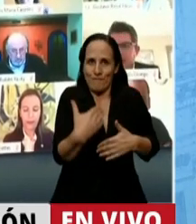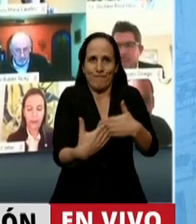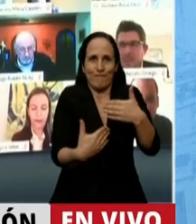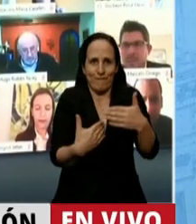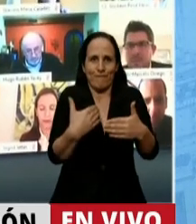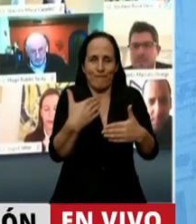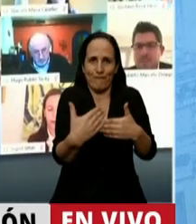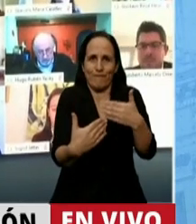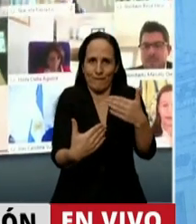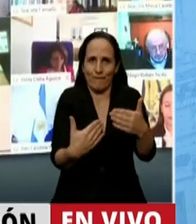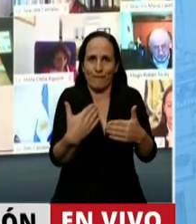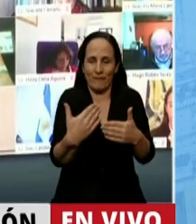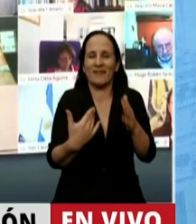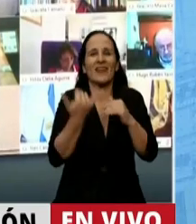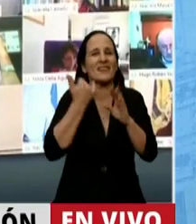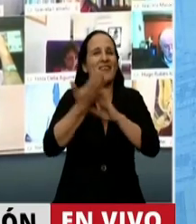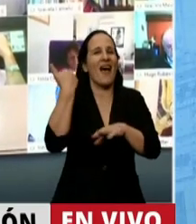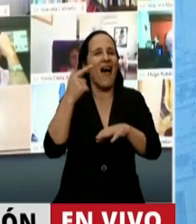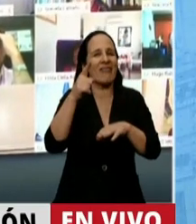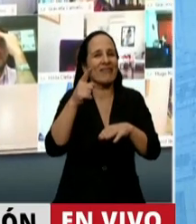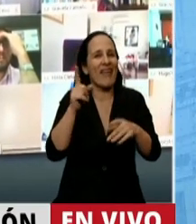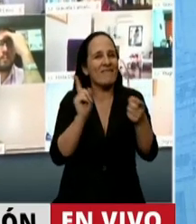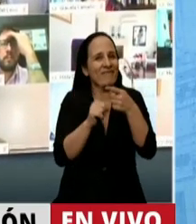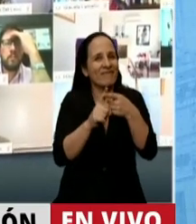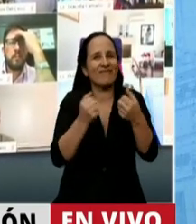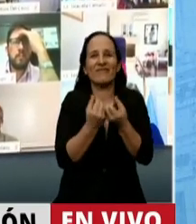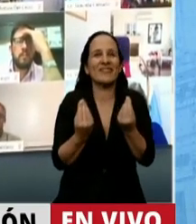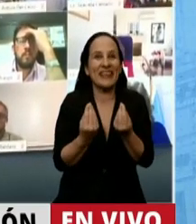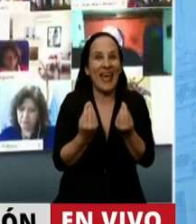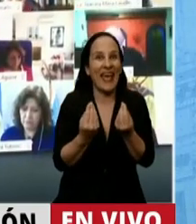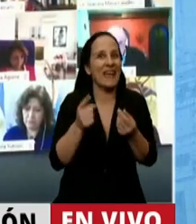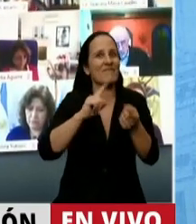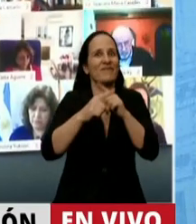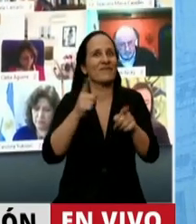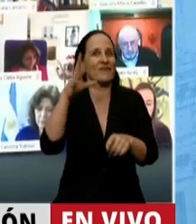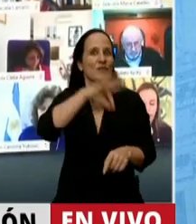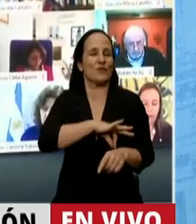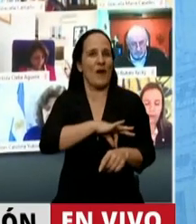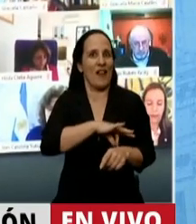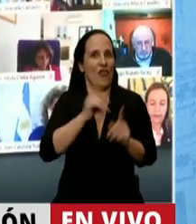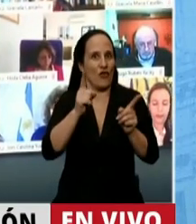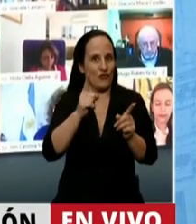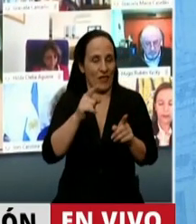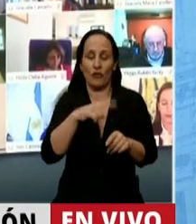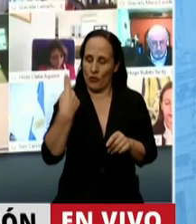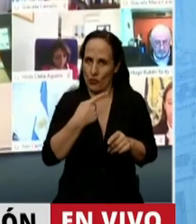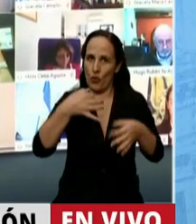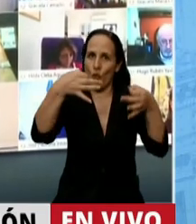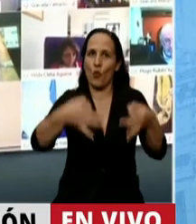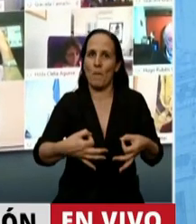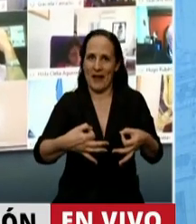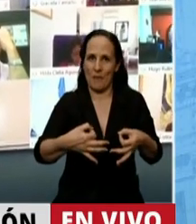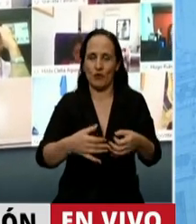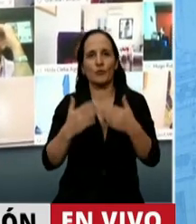partir también de un compromiso que habíamos tenido, que era recomponer la paritaria nacional. Y así lo hemos hecho. Muchas gracias, señor Presidente.